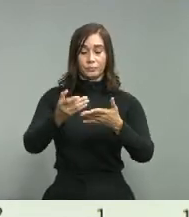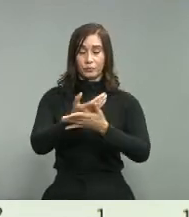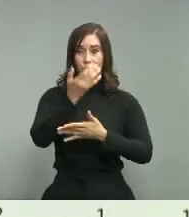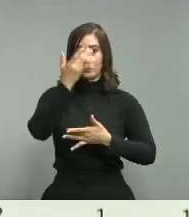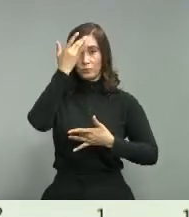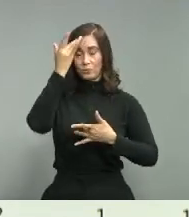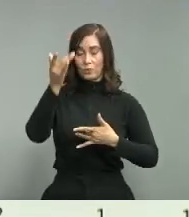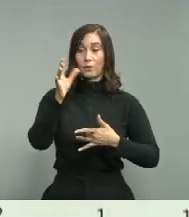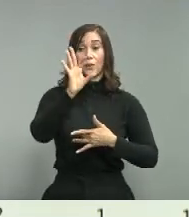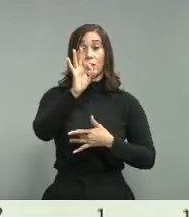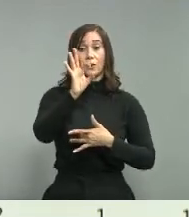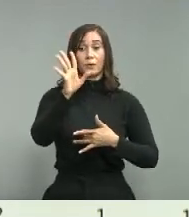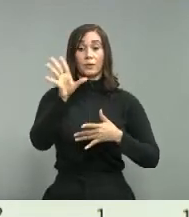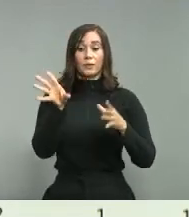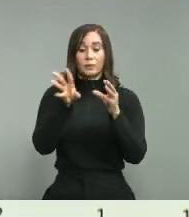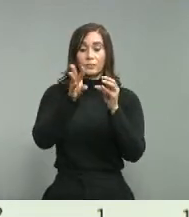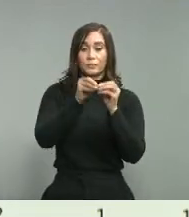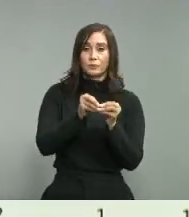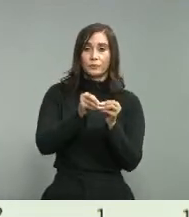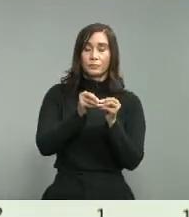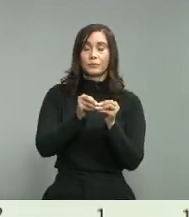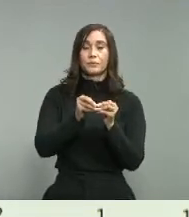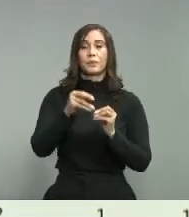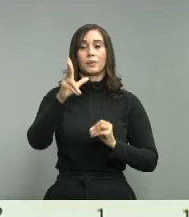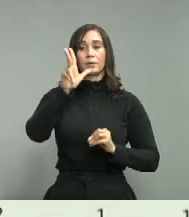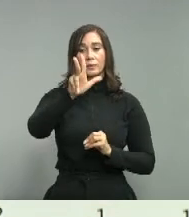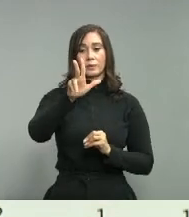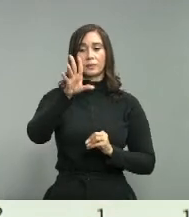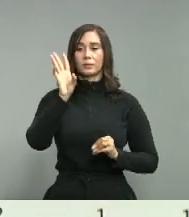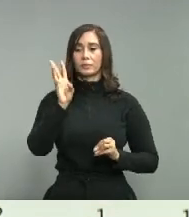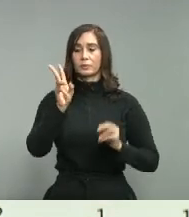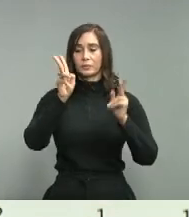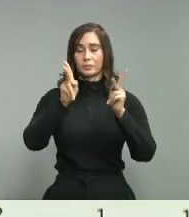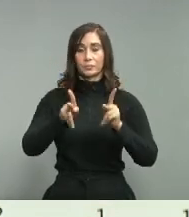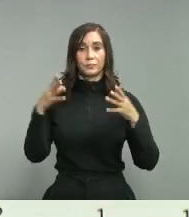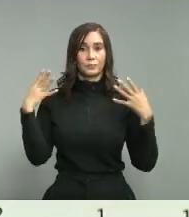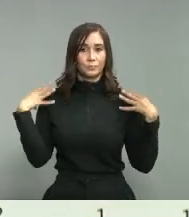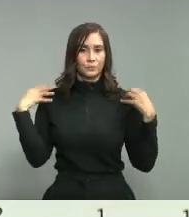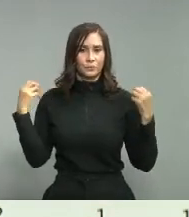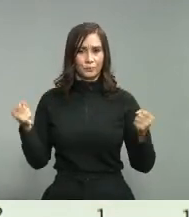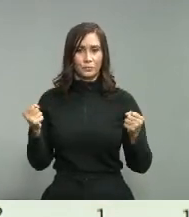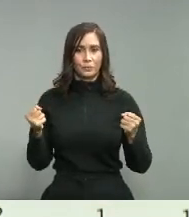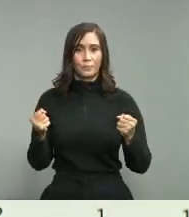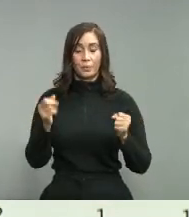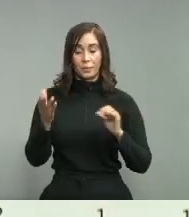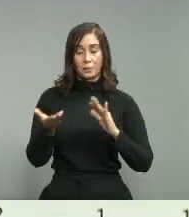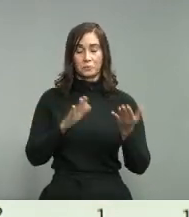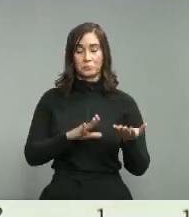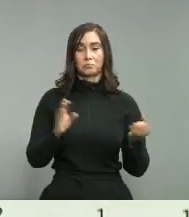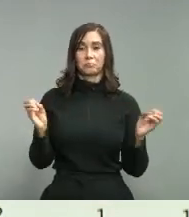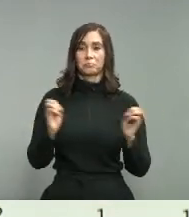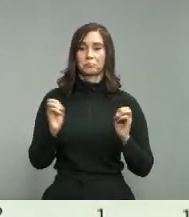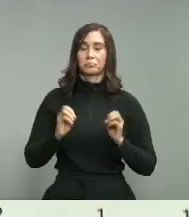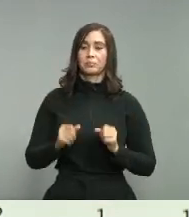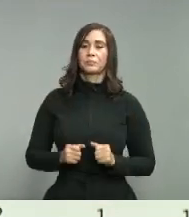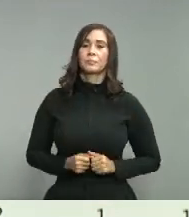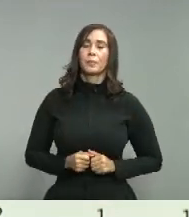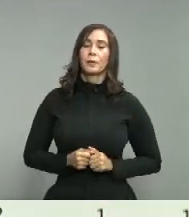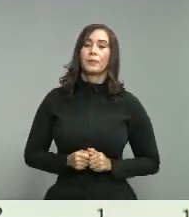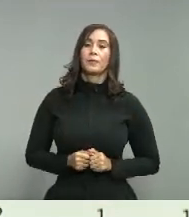95 acumulados 36 recuperados 0 fallecimiento